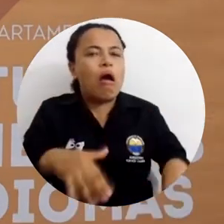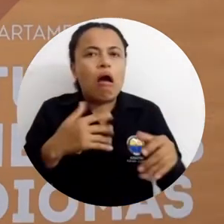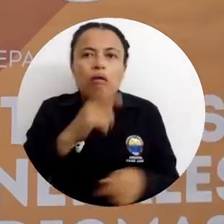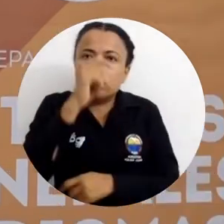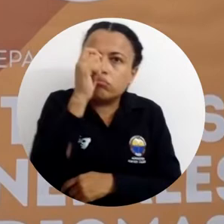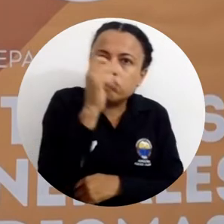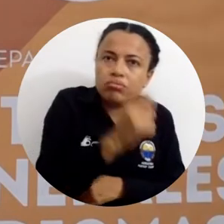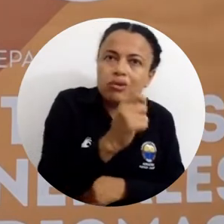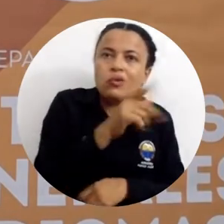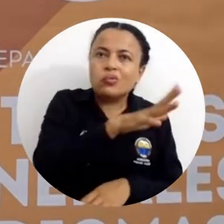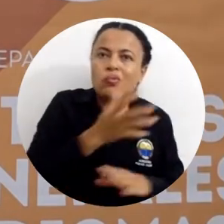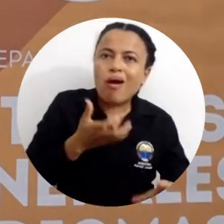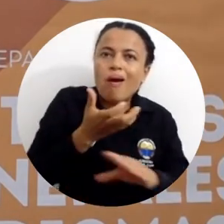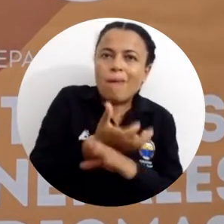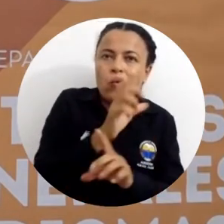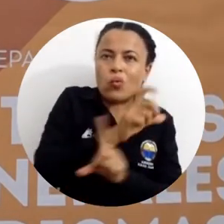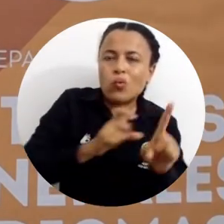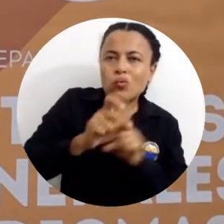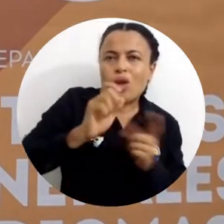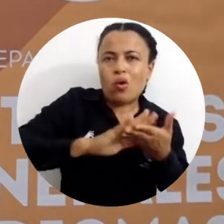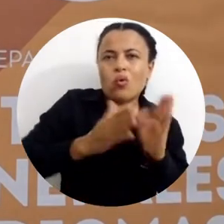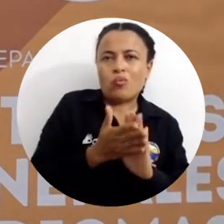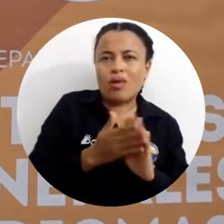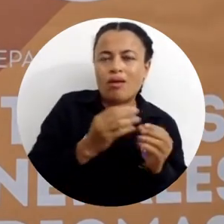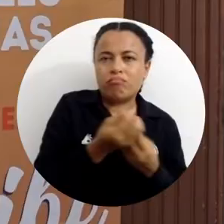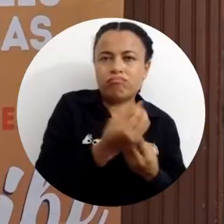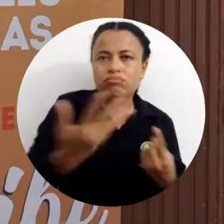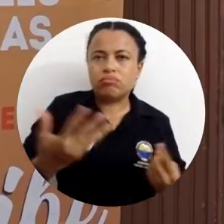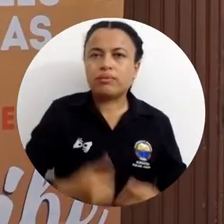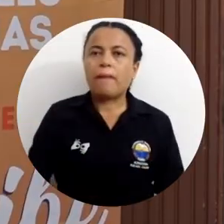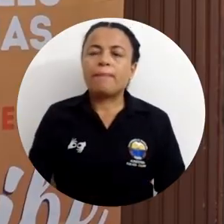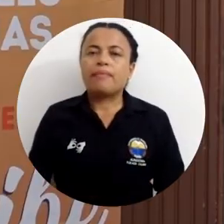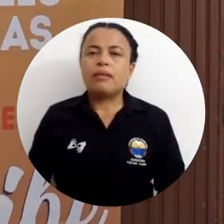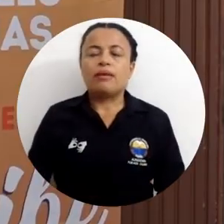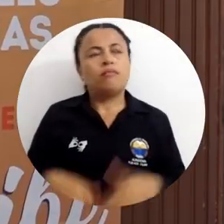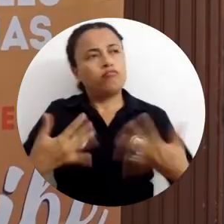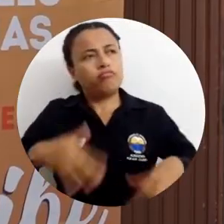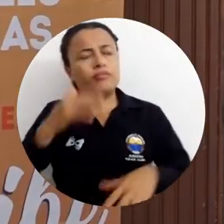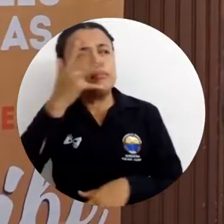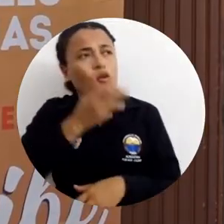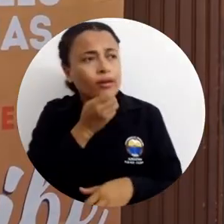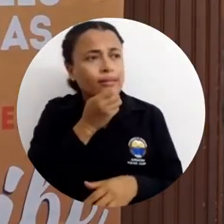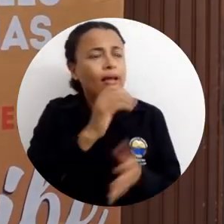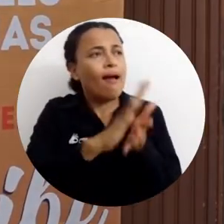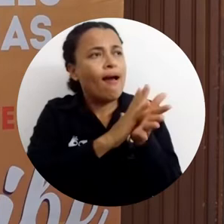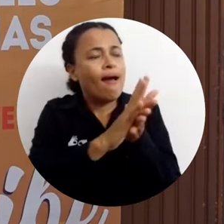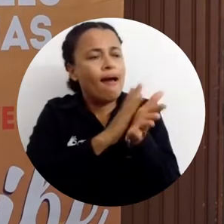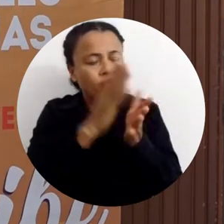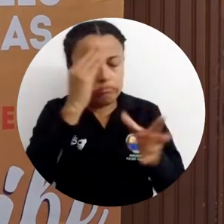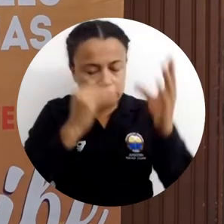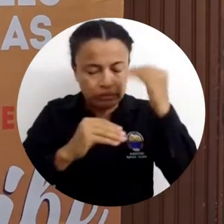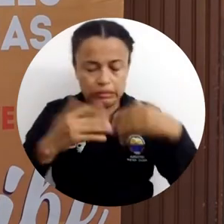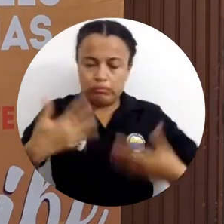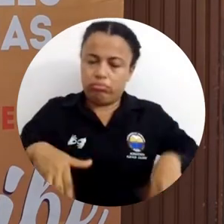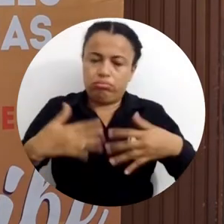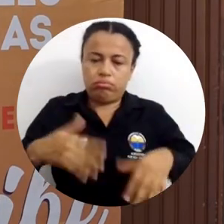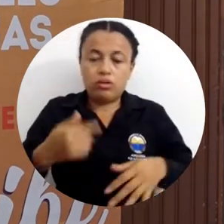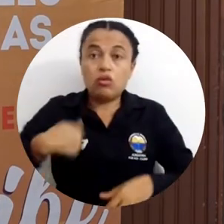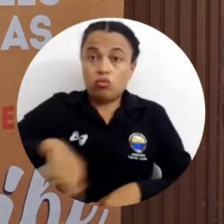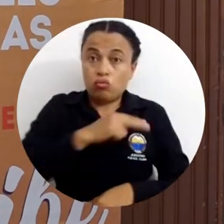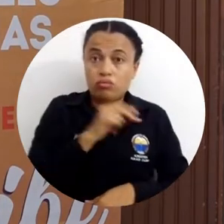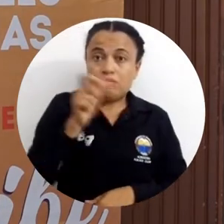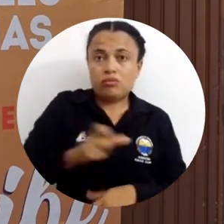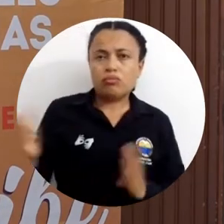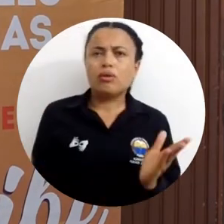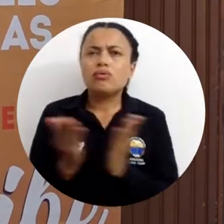valorando los aportes culturales de nuestras comunidades génericas. Me pareció muy bonita, muy bella la información que nos dieron, muy importante debido a que